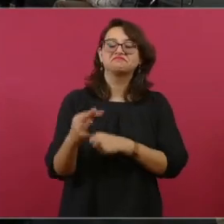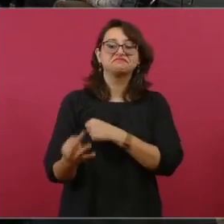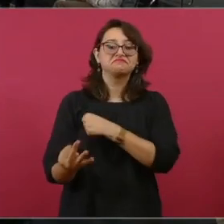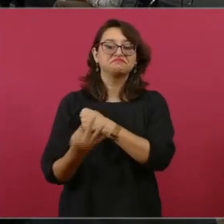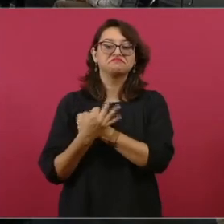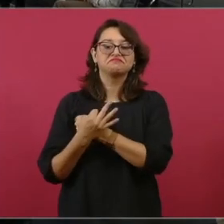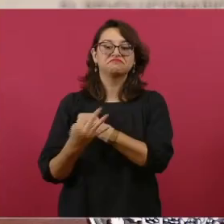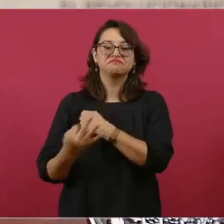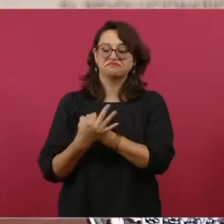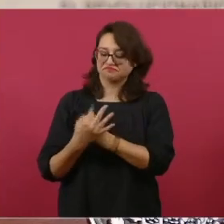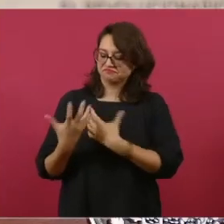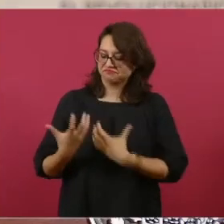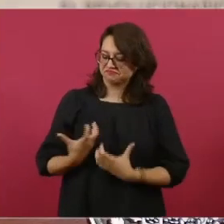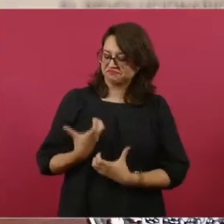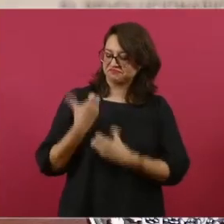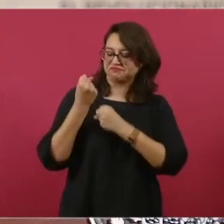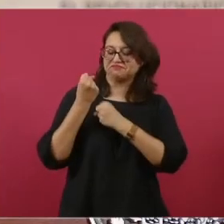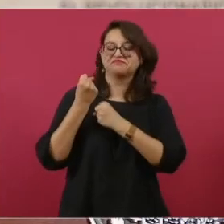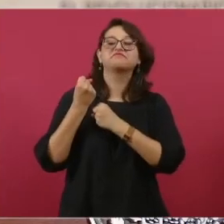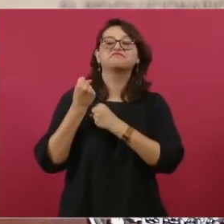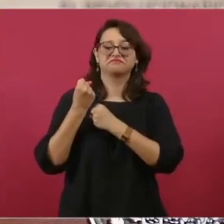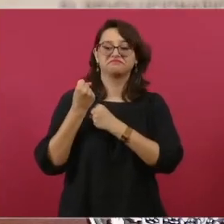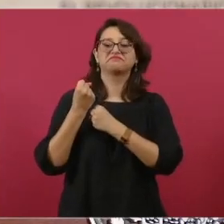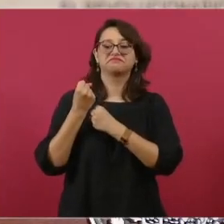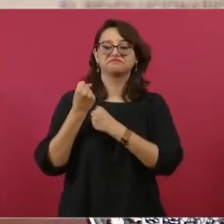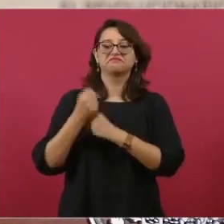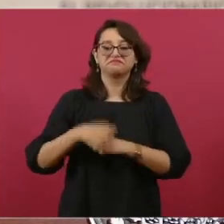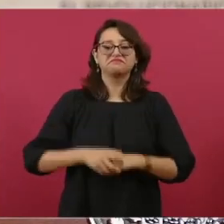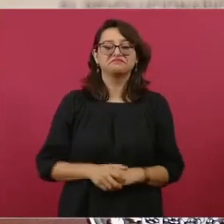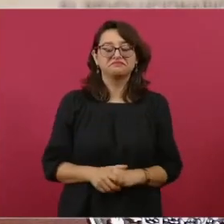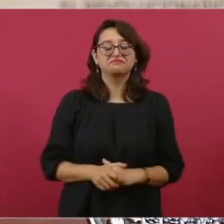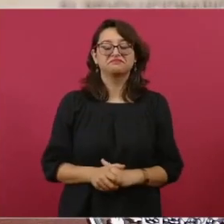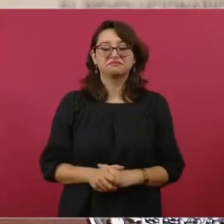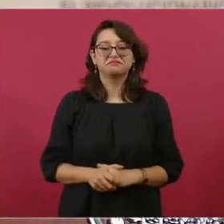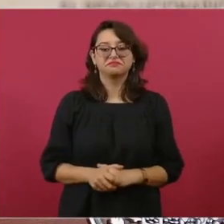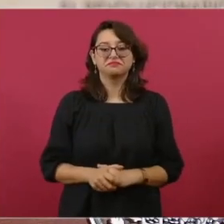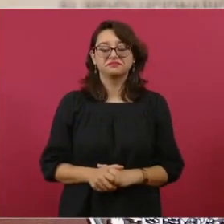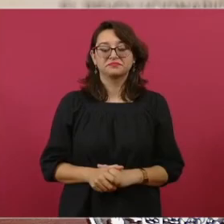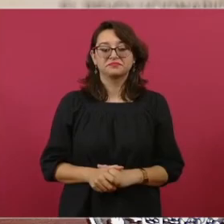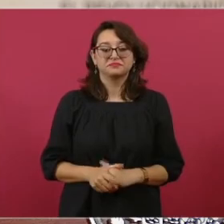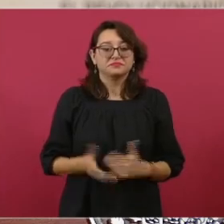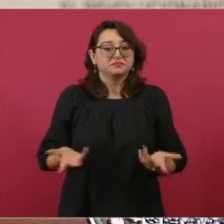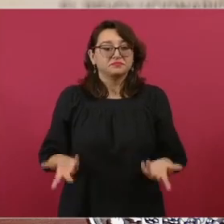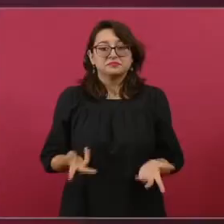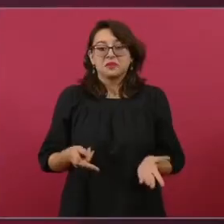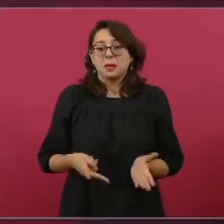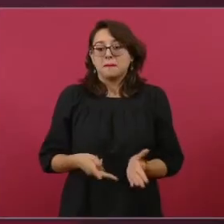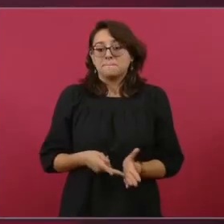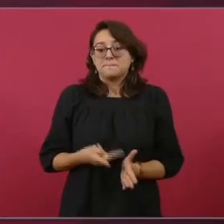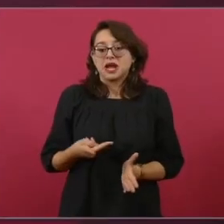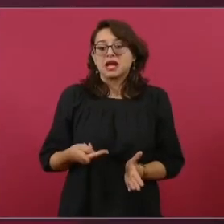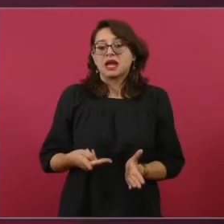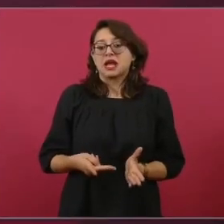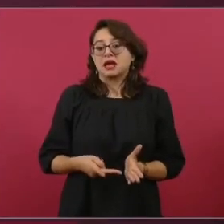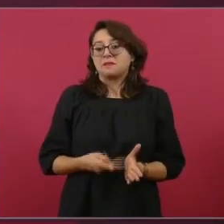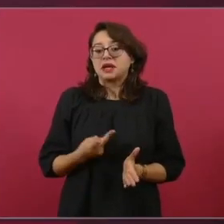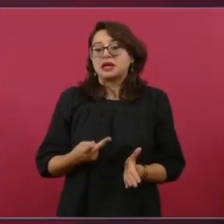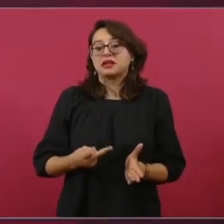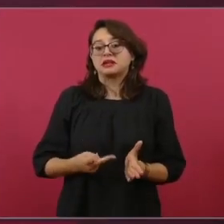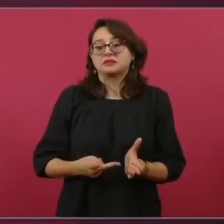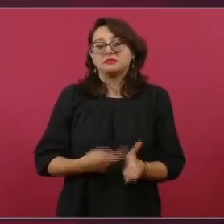ya me han querido desaforar,